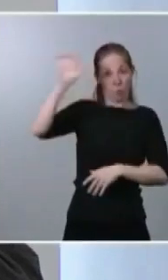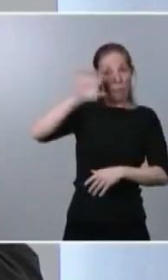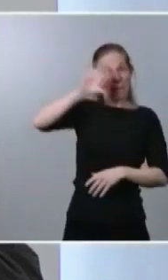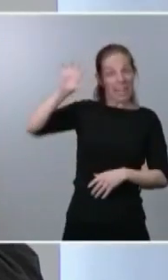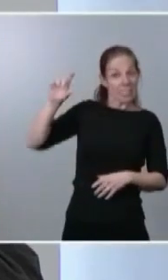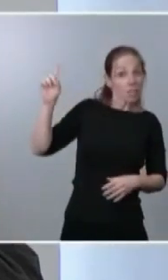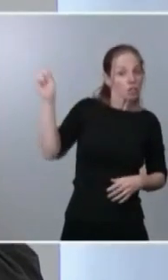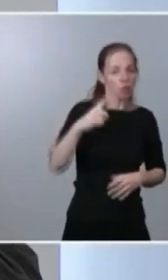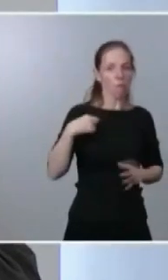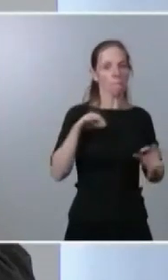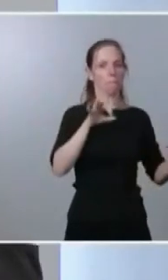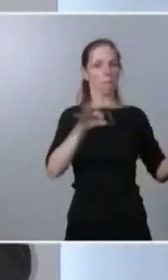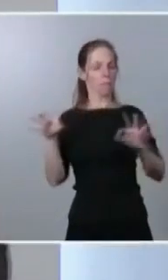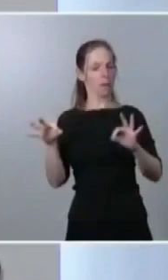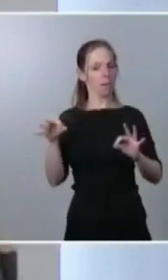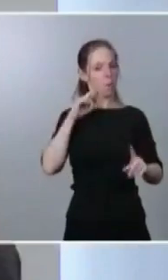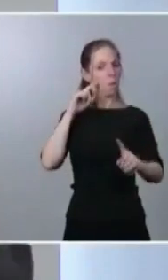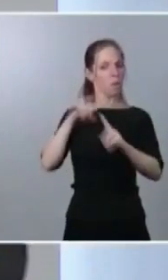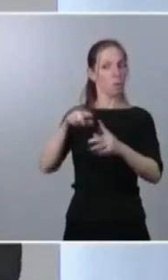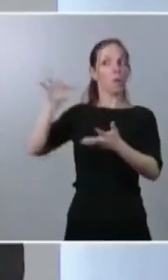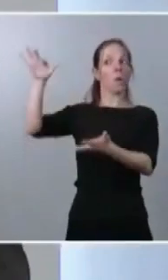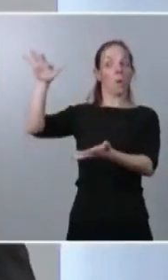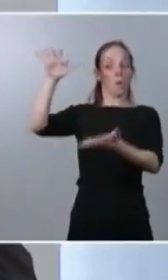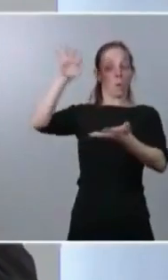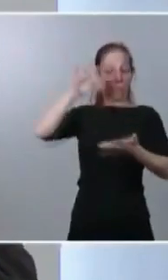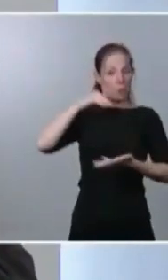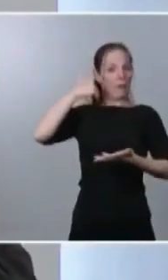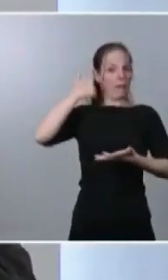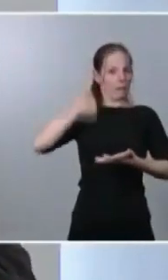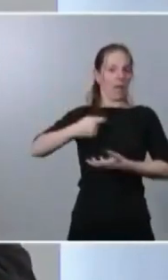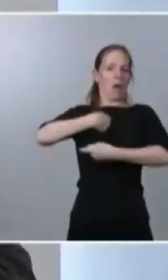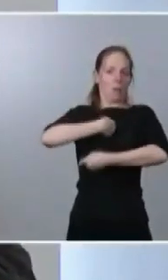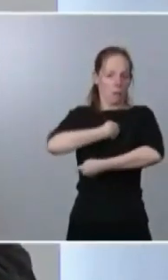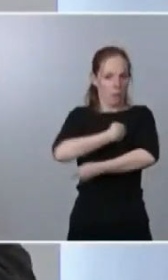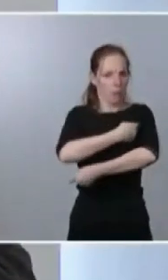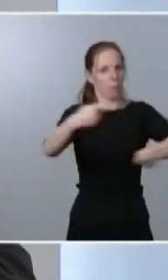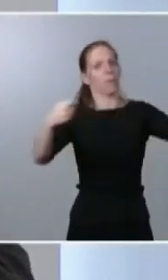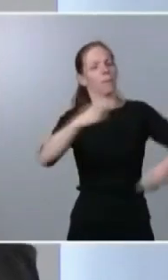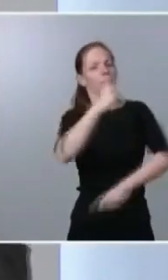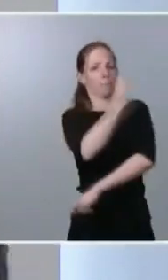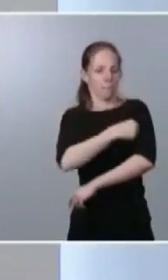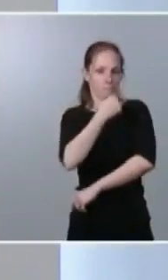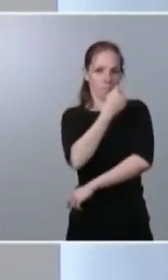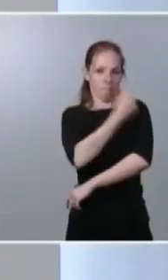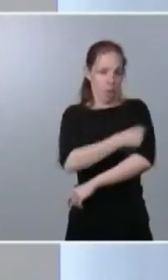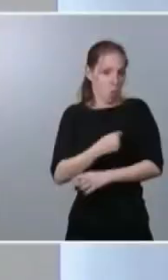llevar a cabo el despliegue en toda la población y administrar las vacunas lo antes posible.